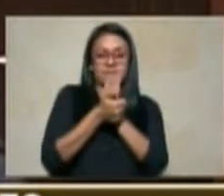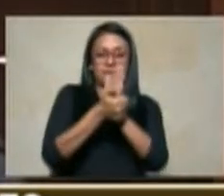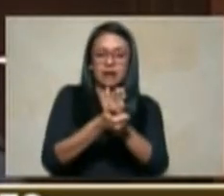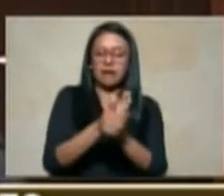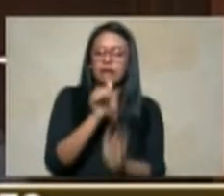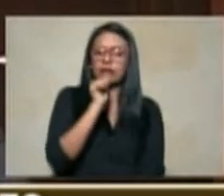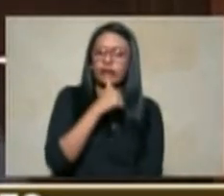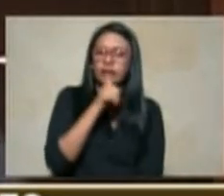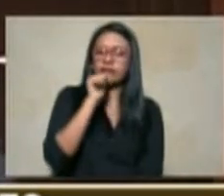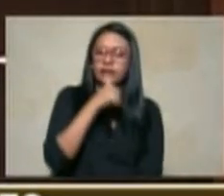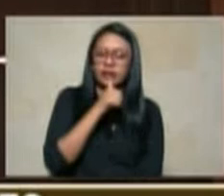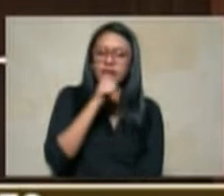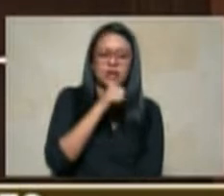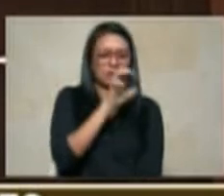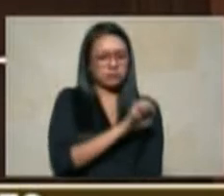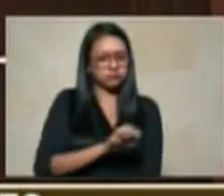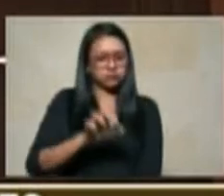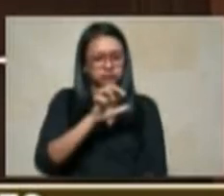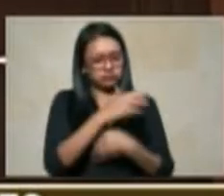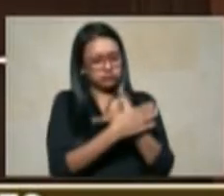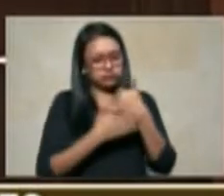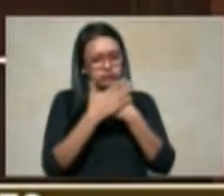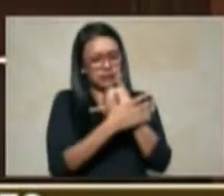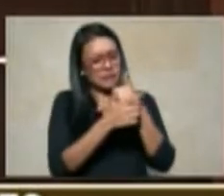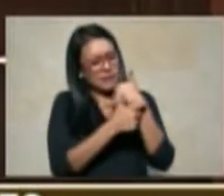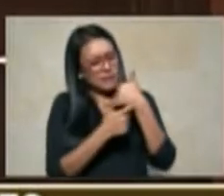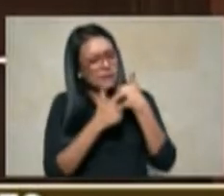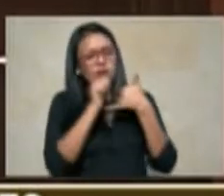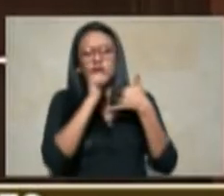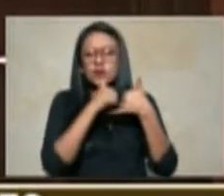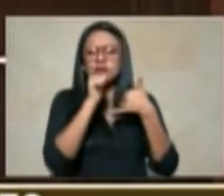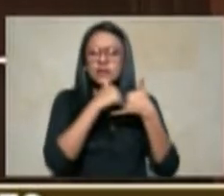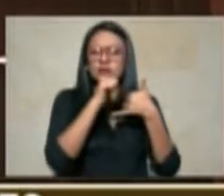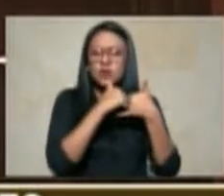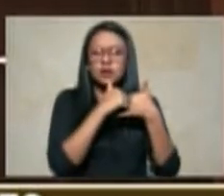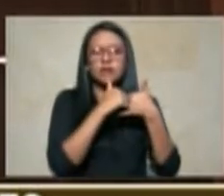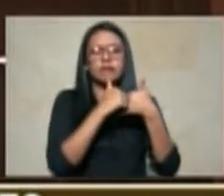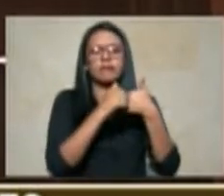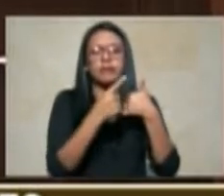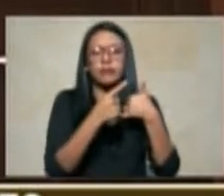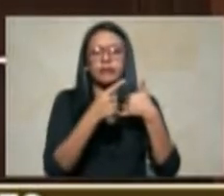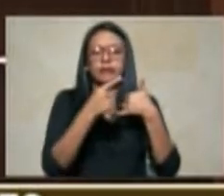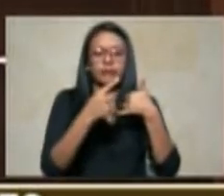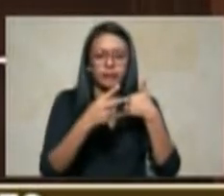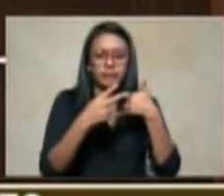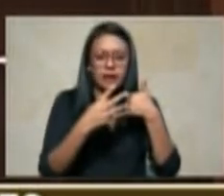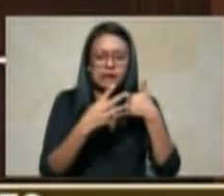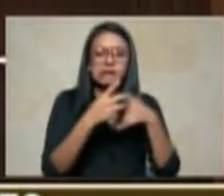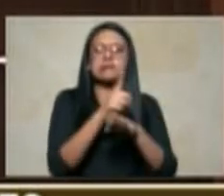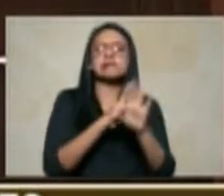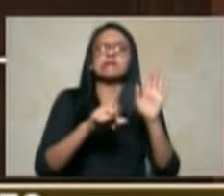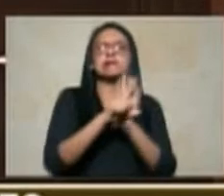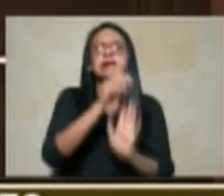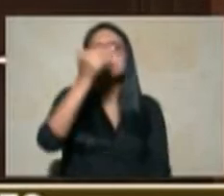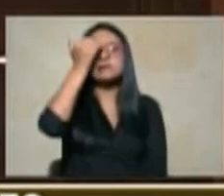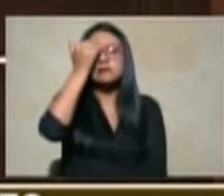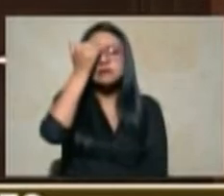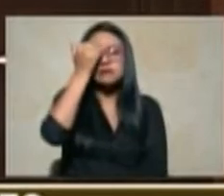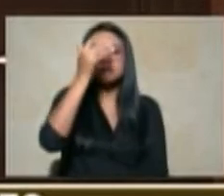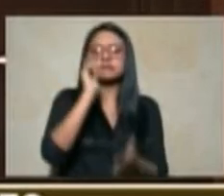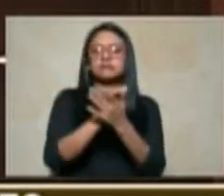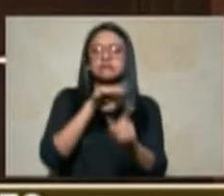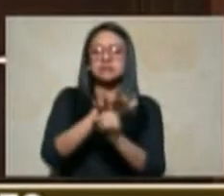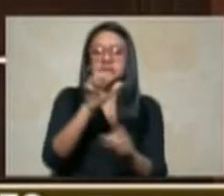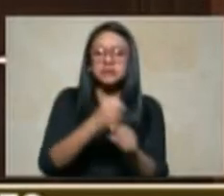bien sea por uno u otro actor ilegal generador de violencia y procesos